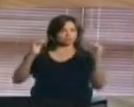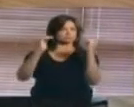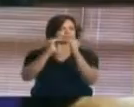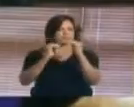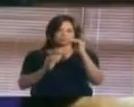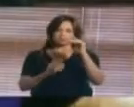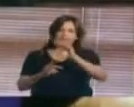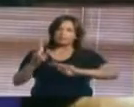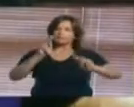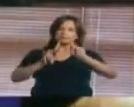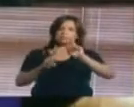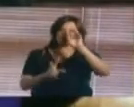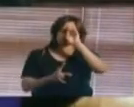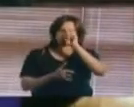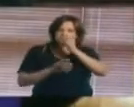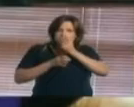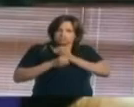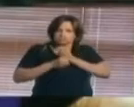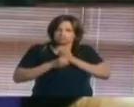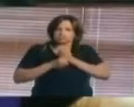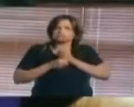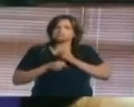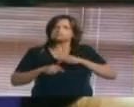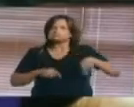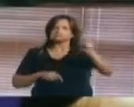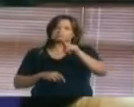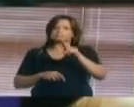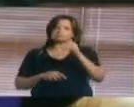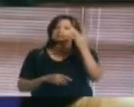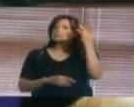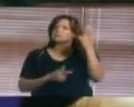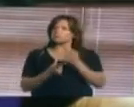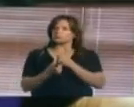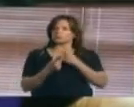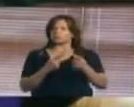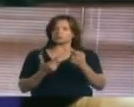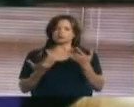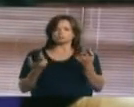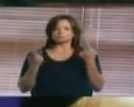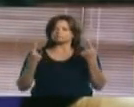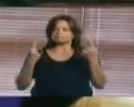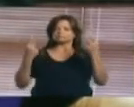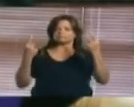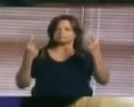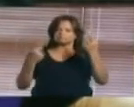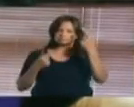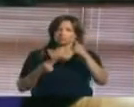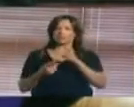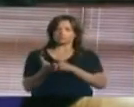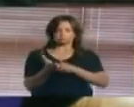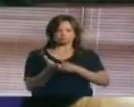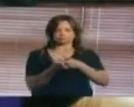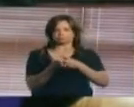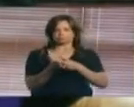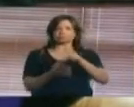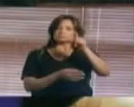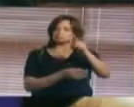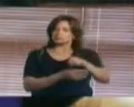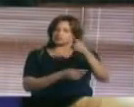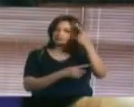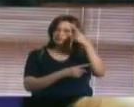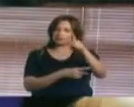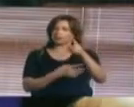confianza en la población, porque de esa manera es que se logrará la legitimidad necesaria